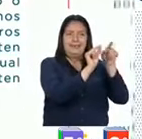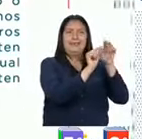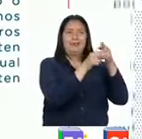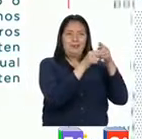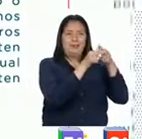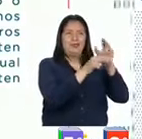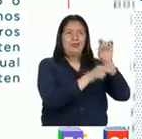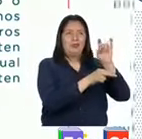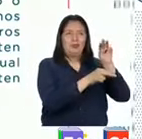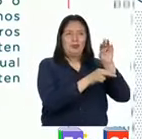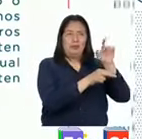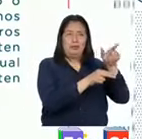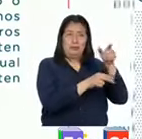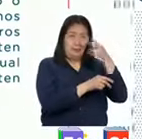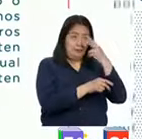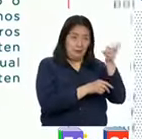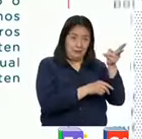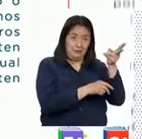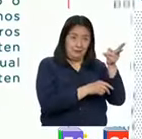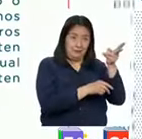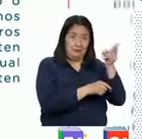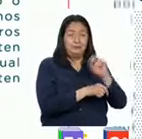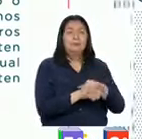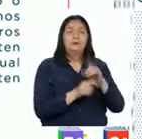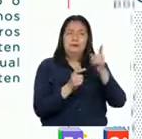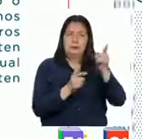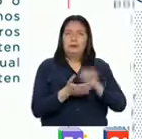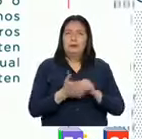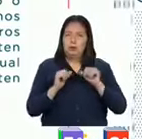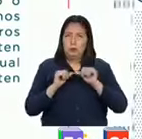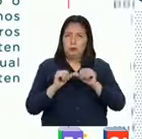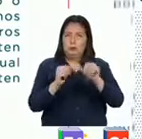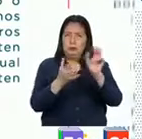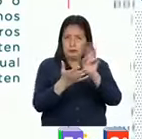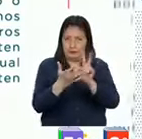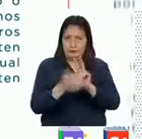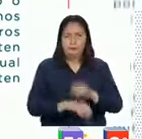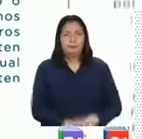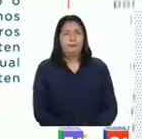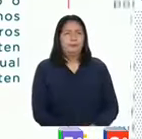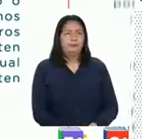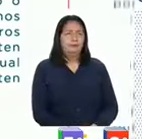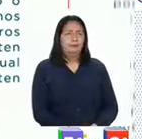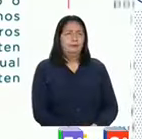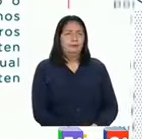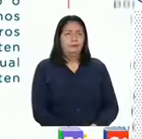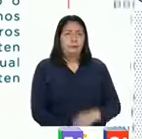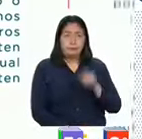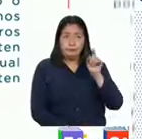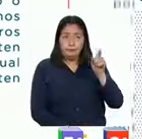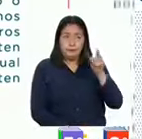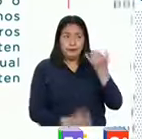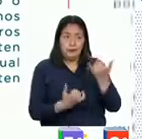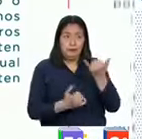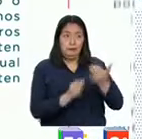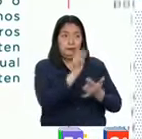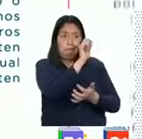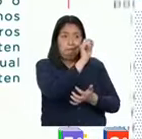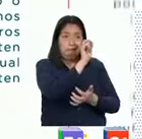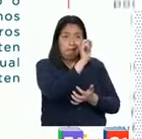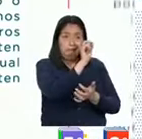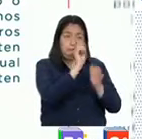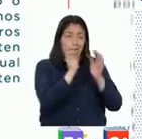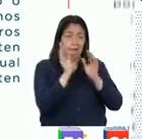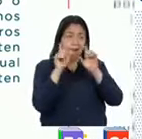sumilla. ¿Ven cómo queda? Vamos a continuar con la lectura. Esta anotación que acabamos de realizar